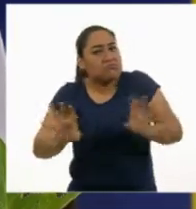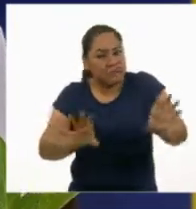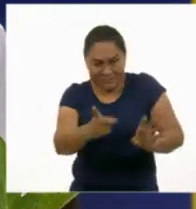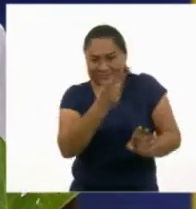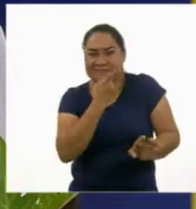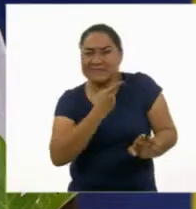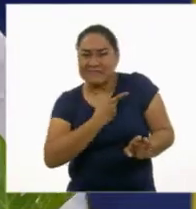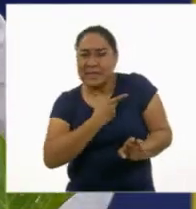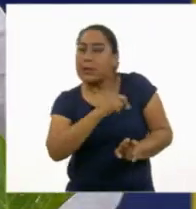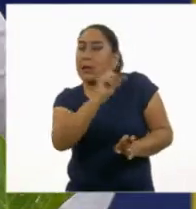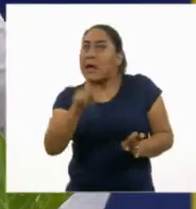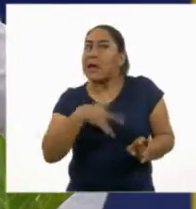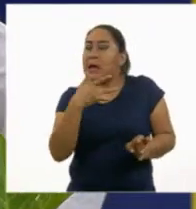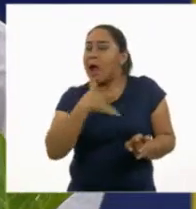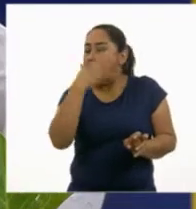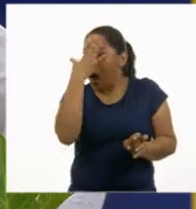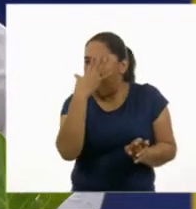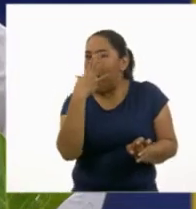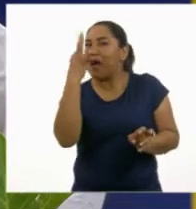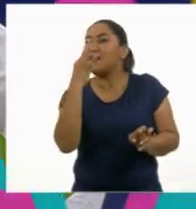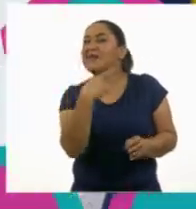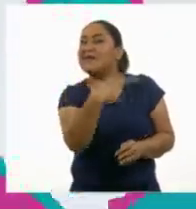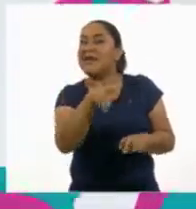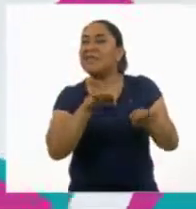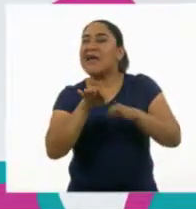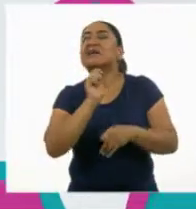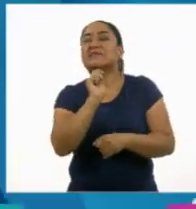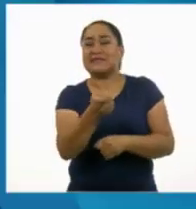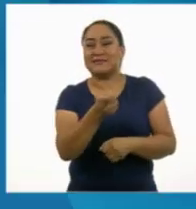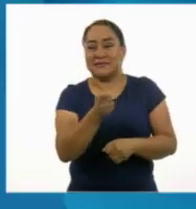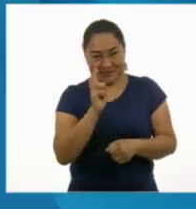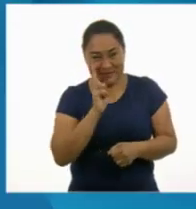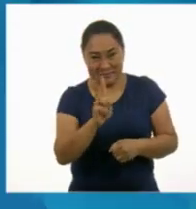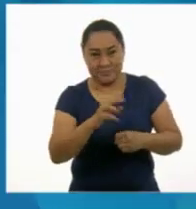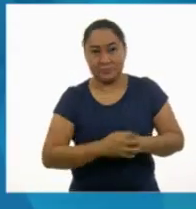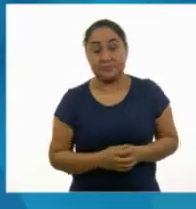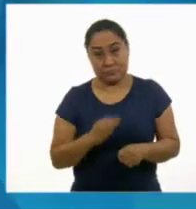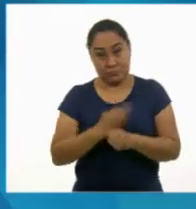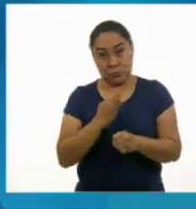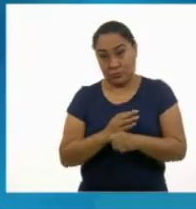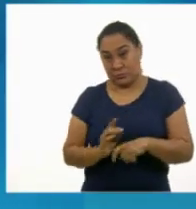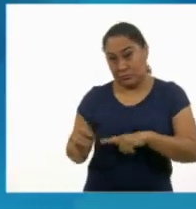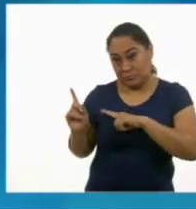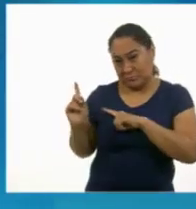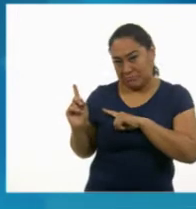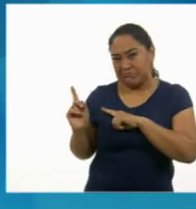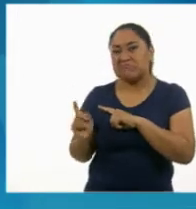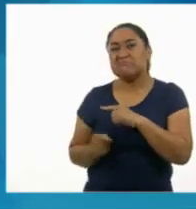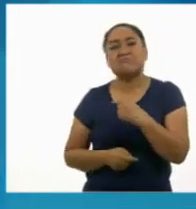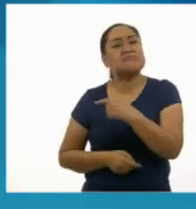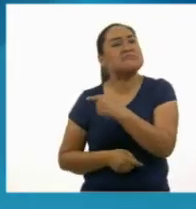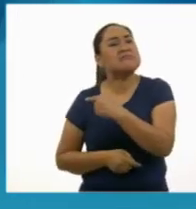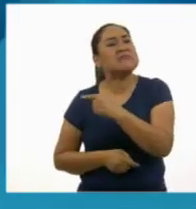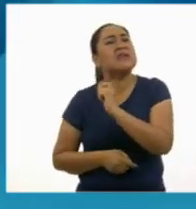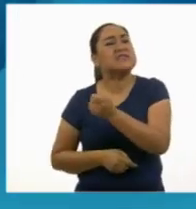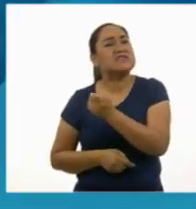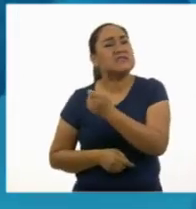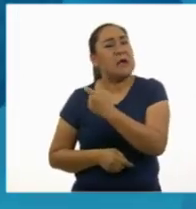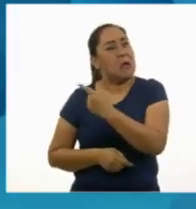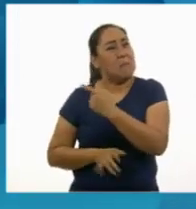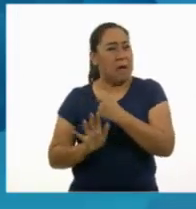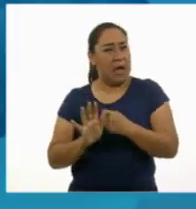puedas adivinar a qué se dedican. Pues, aquí por la poza y todo, yo digo que puedes ser modelo.